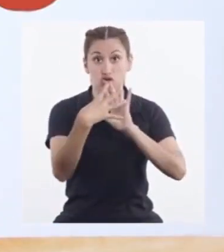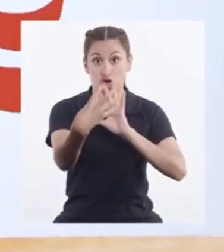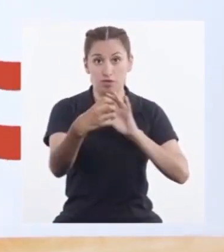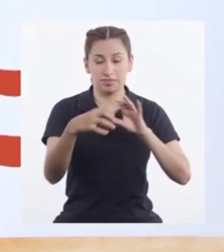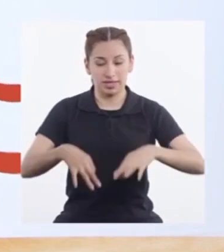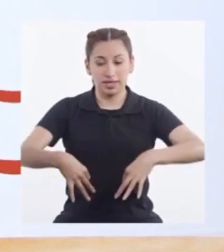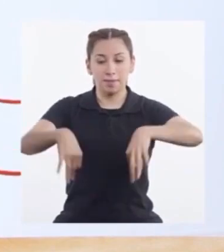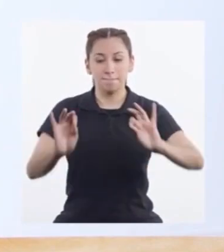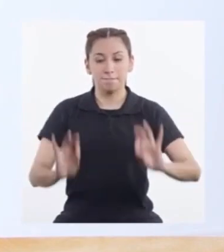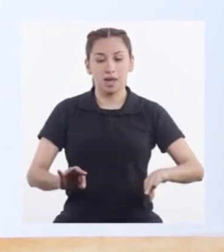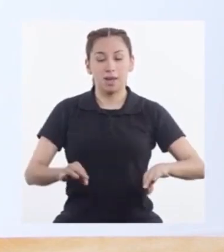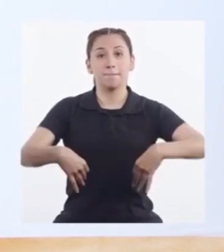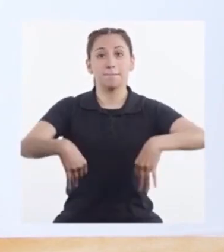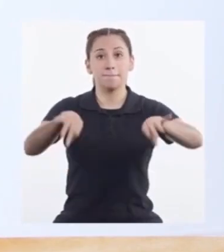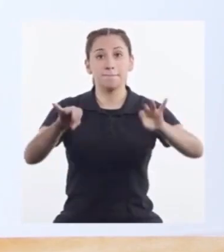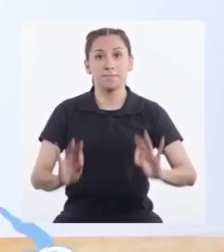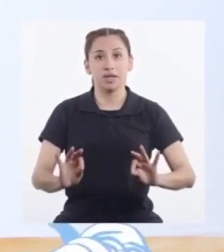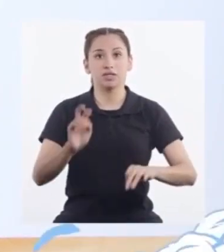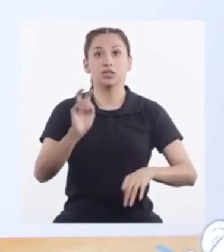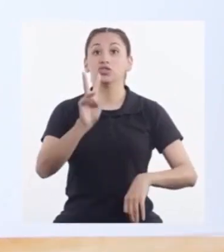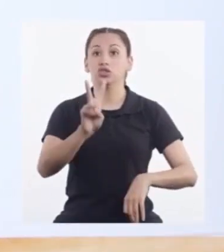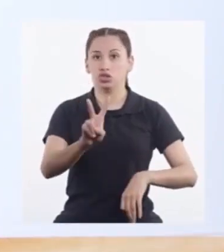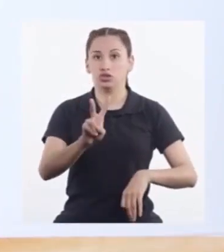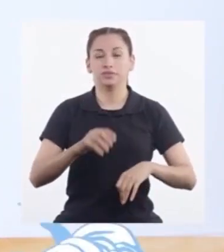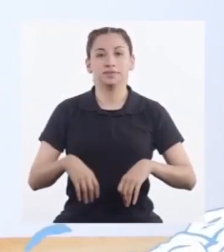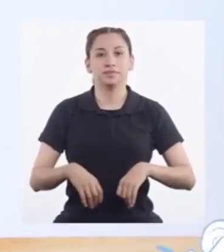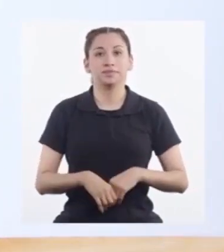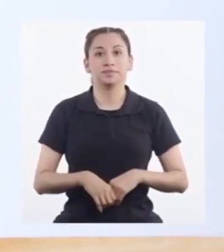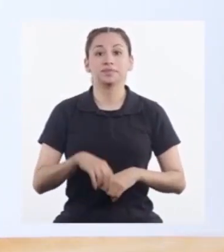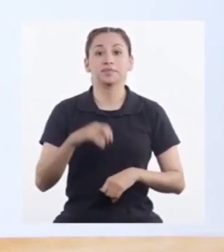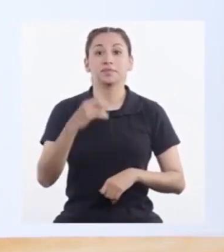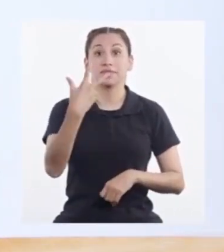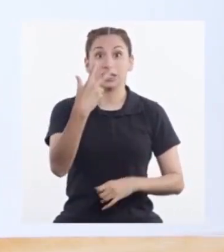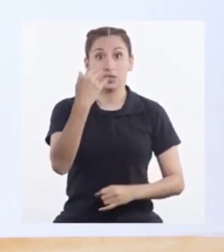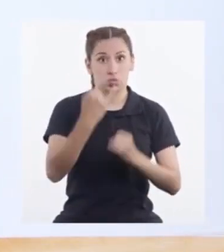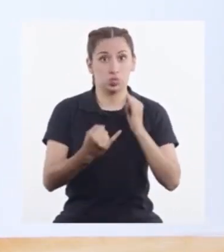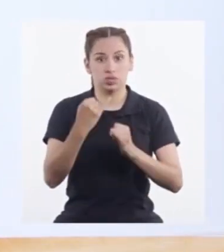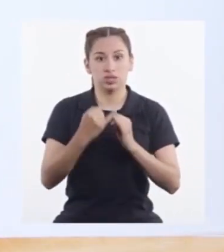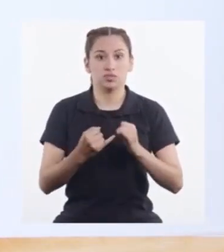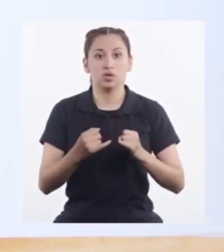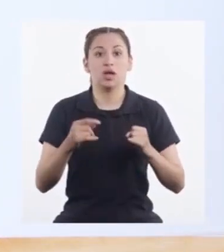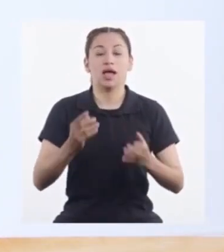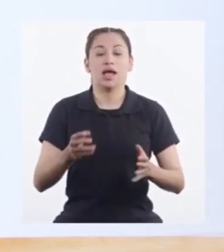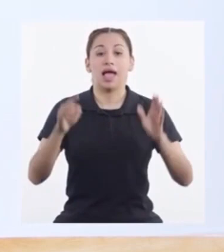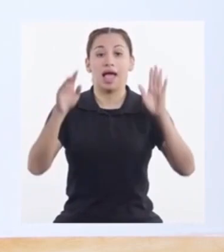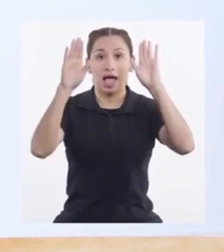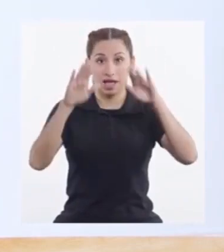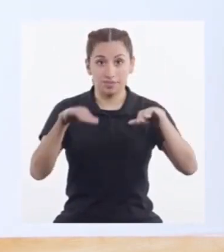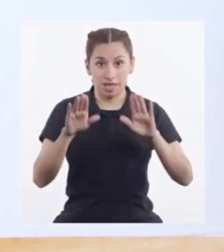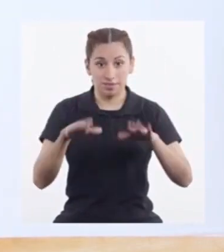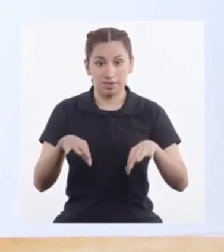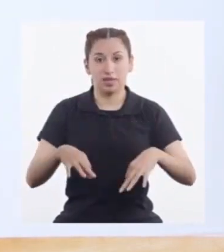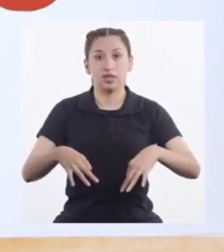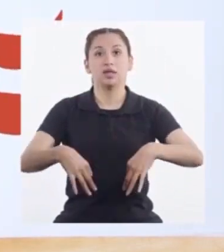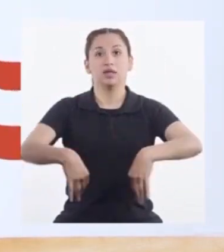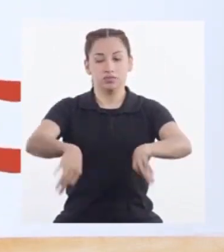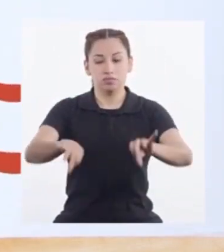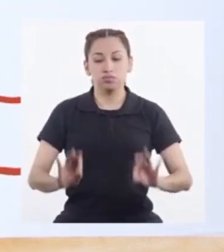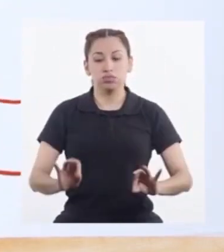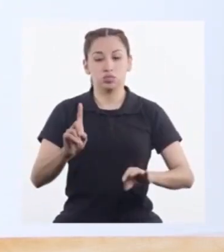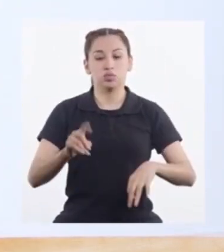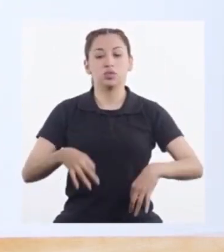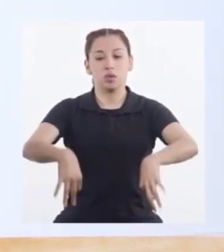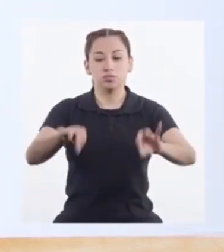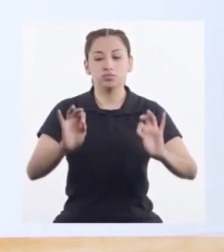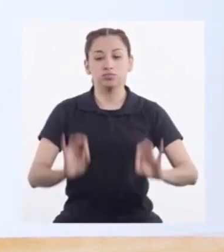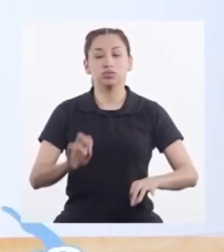Y sacudimos Uno Y dos Tercera y última Va Nos agachamos Y